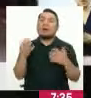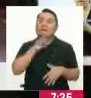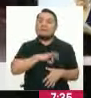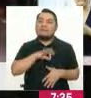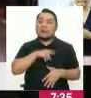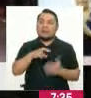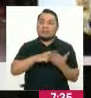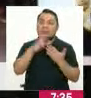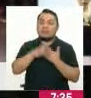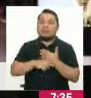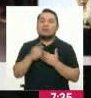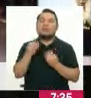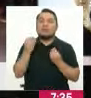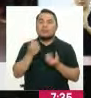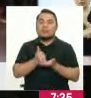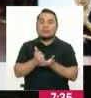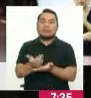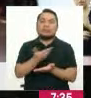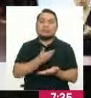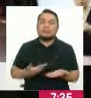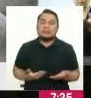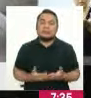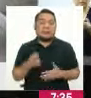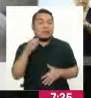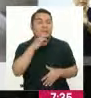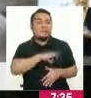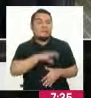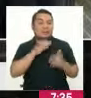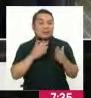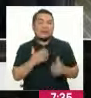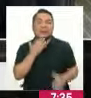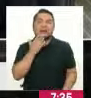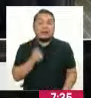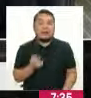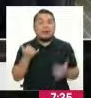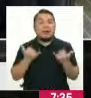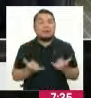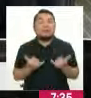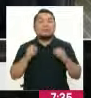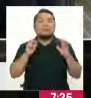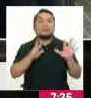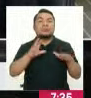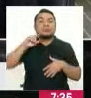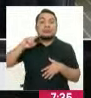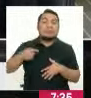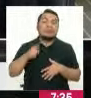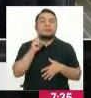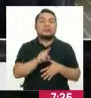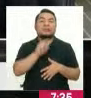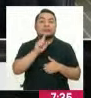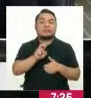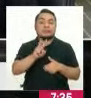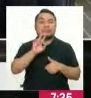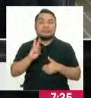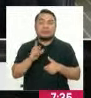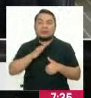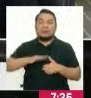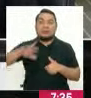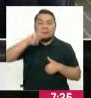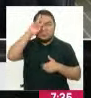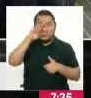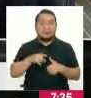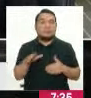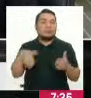consiste la ayuda que les dé el Estado? Los beneficiarios son actualmente 80.126 a nivel nacional,